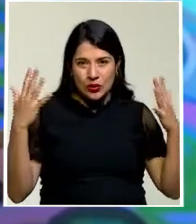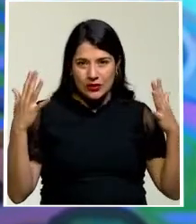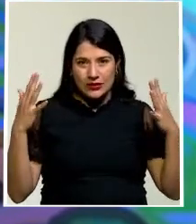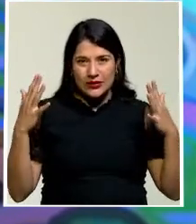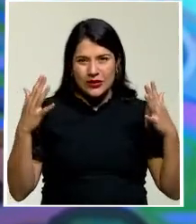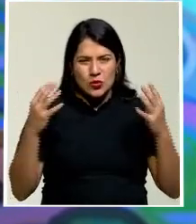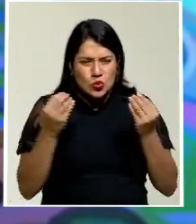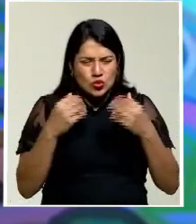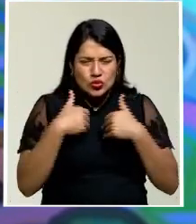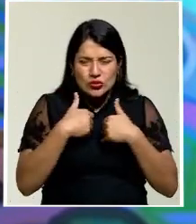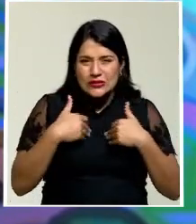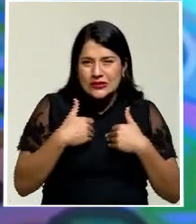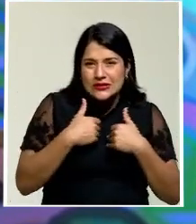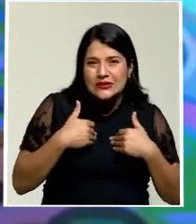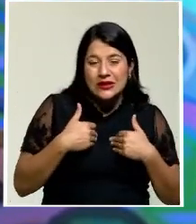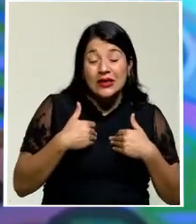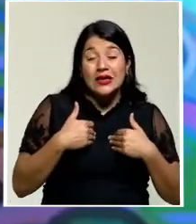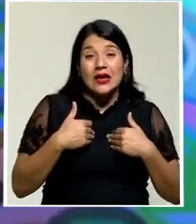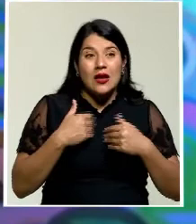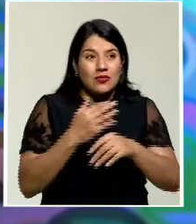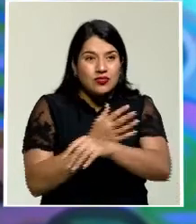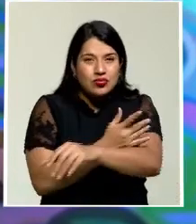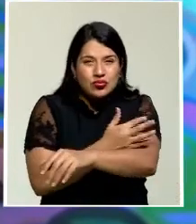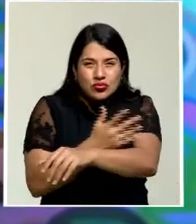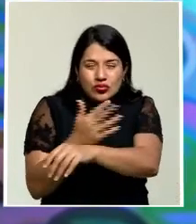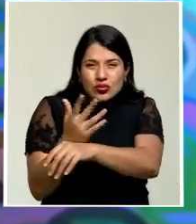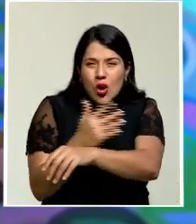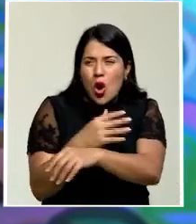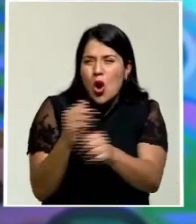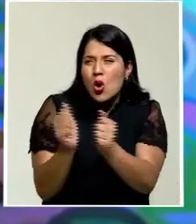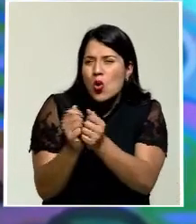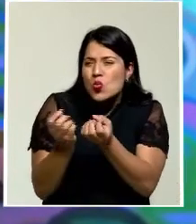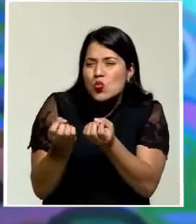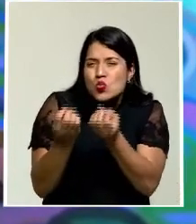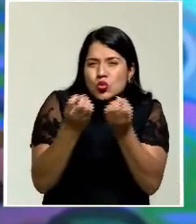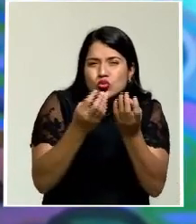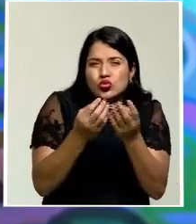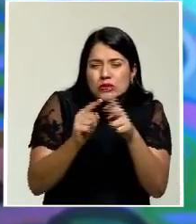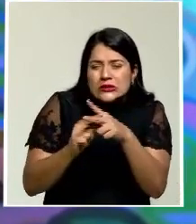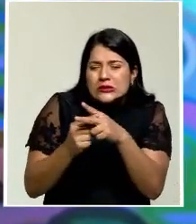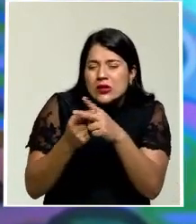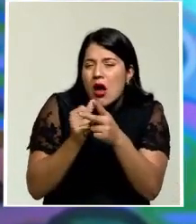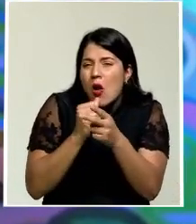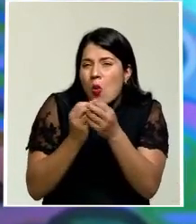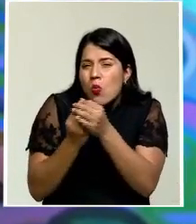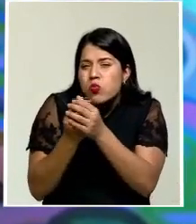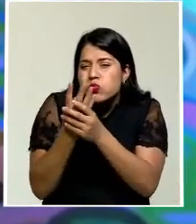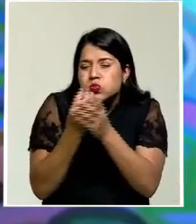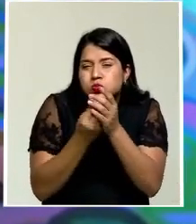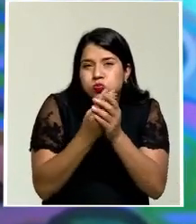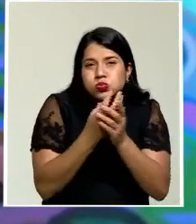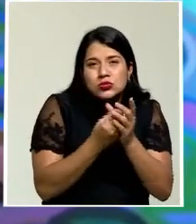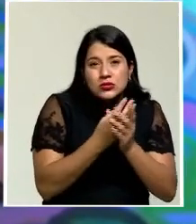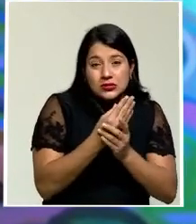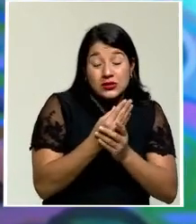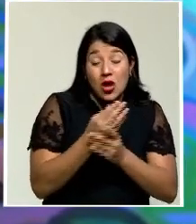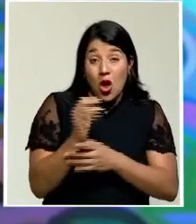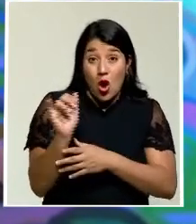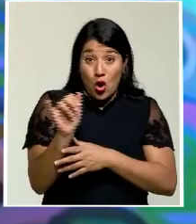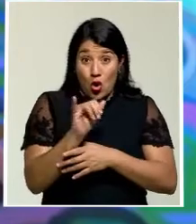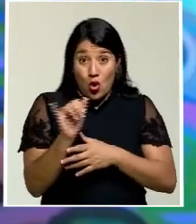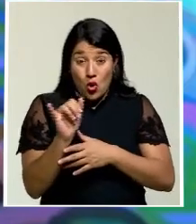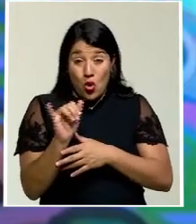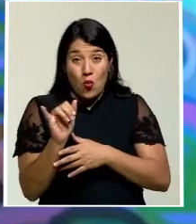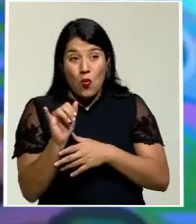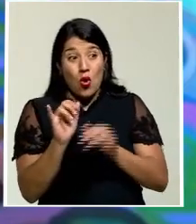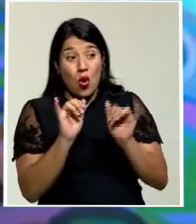silvestre, con gran abundancia de nacientes y riachuelos, la cual, tal como la habían dejado,